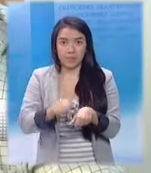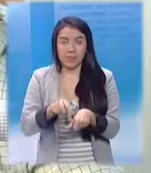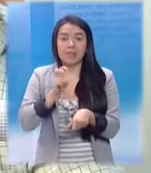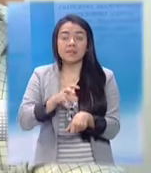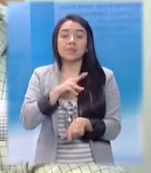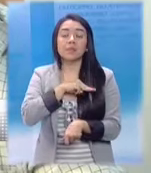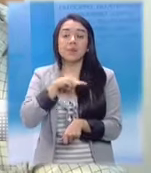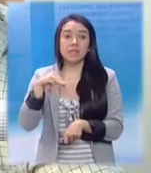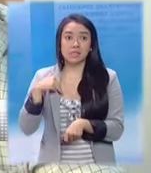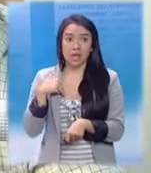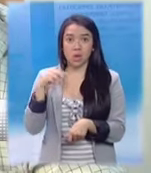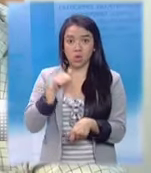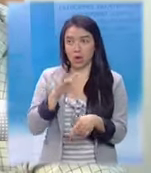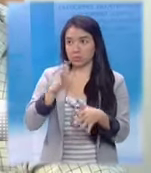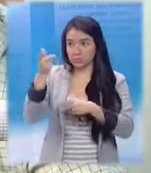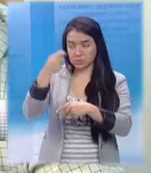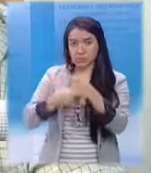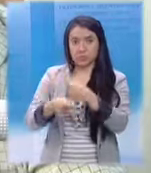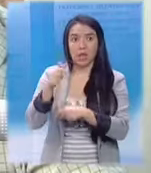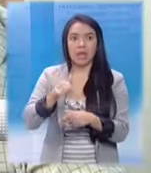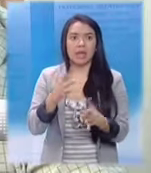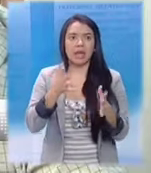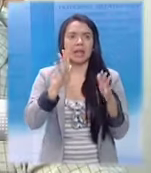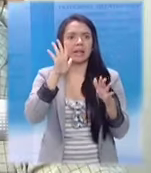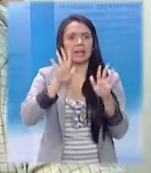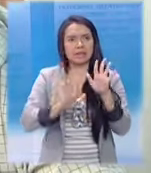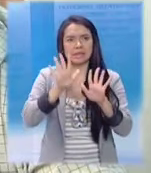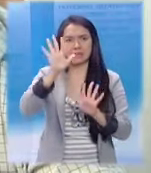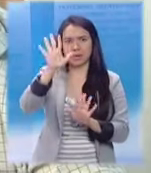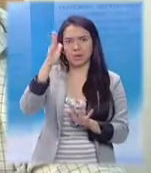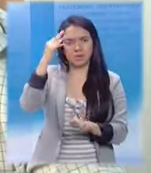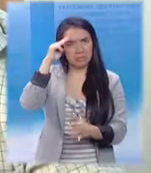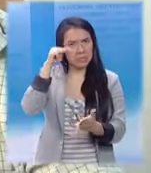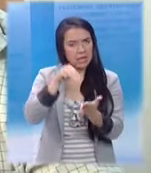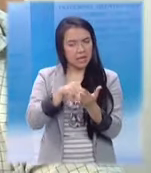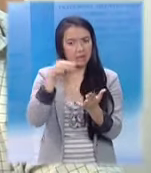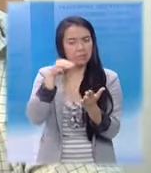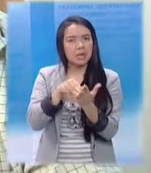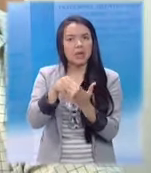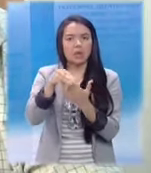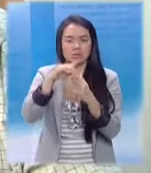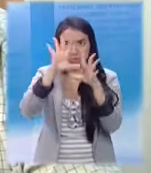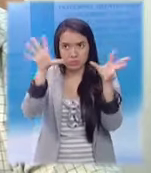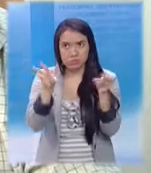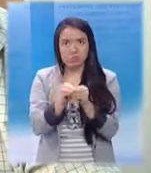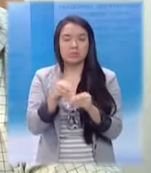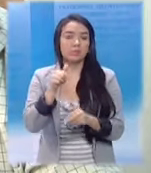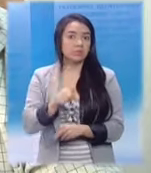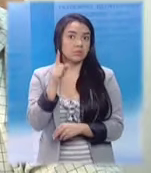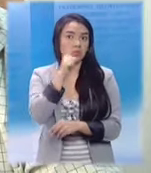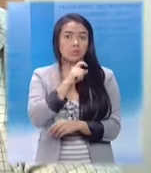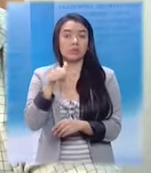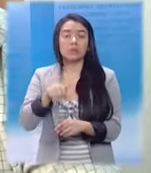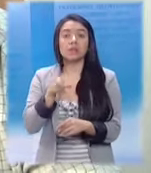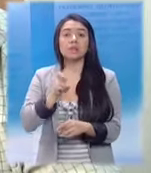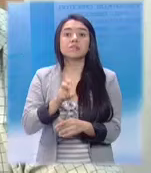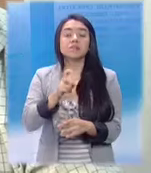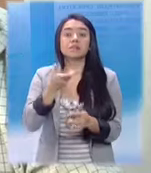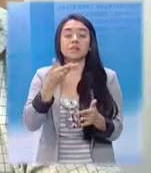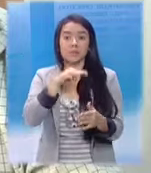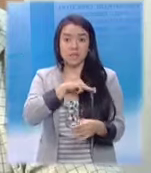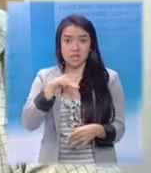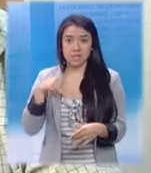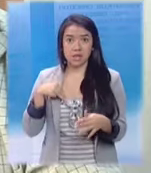Ministerio un presupuesto por arriba de los 15 mil millones. Estamos hablando de un incremento al Ministerio de Salud